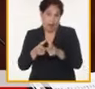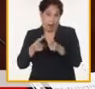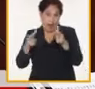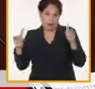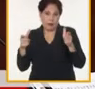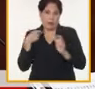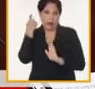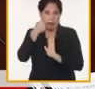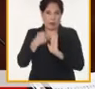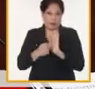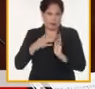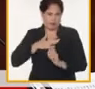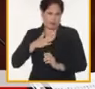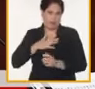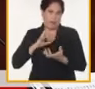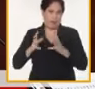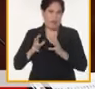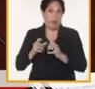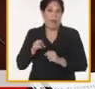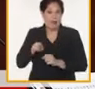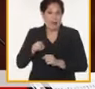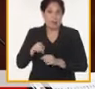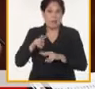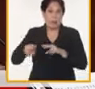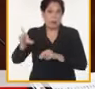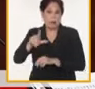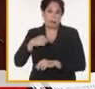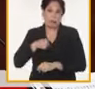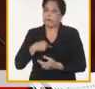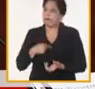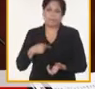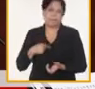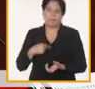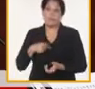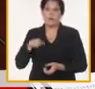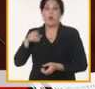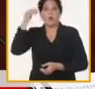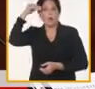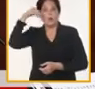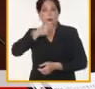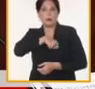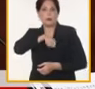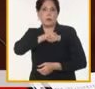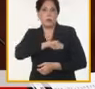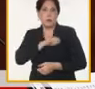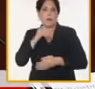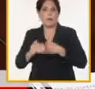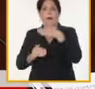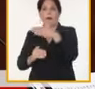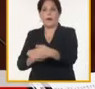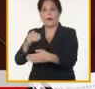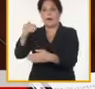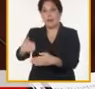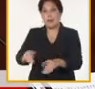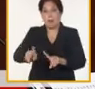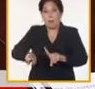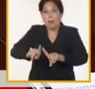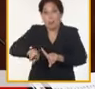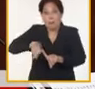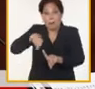las características propias obliga no solamente a una conciencia popular del proceso sino también a una